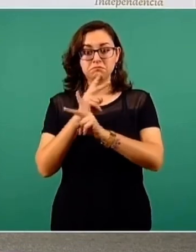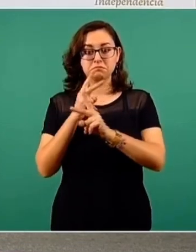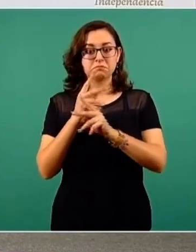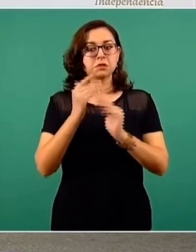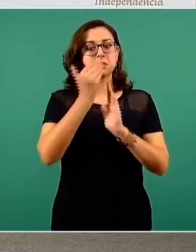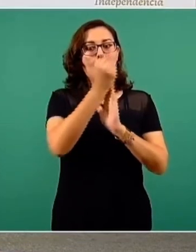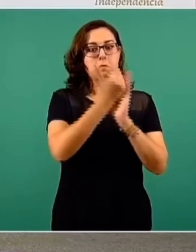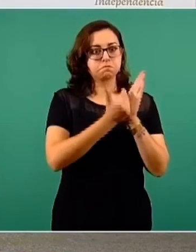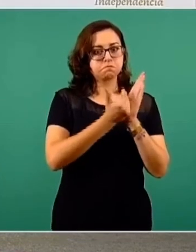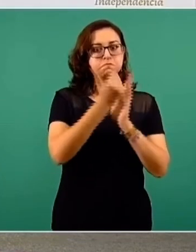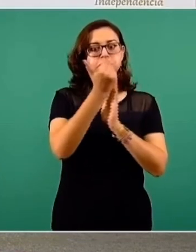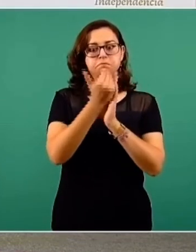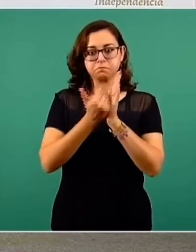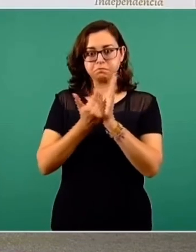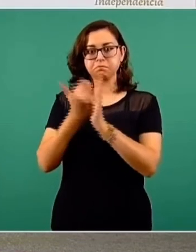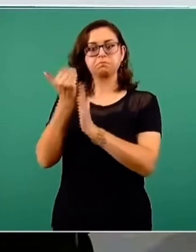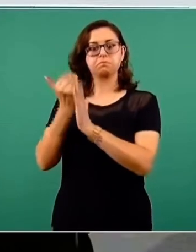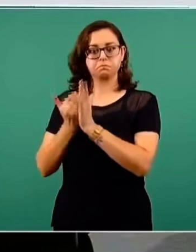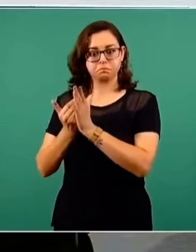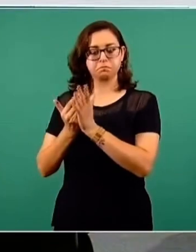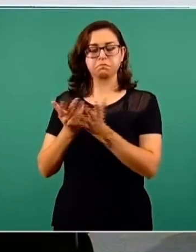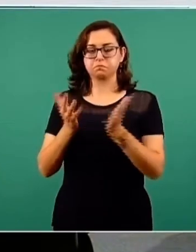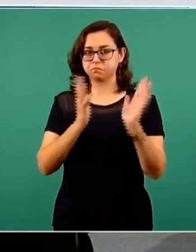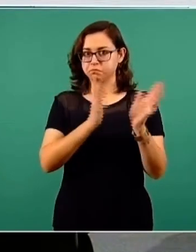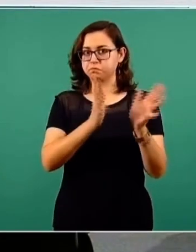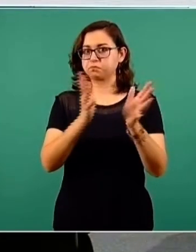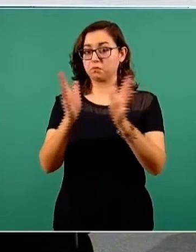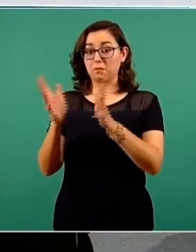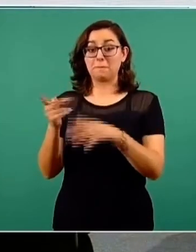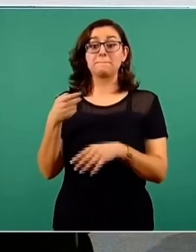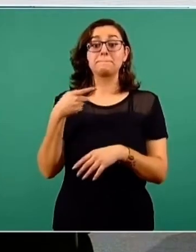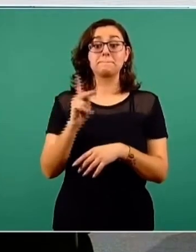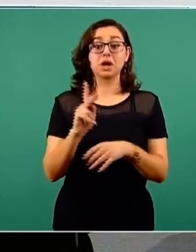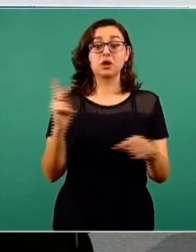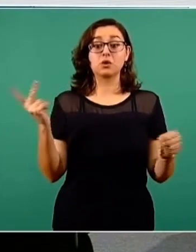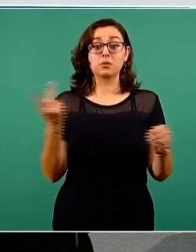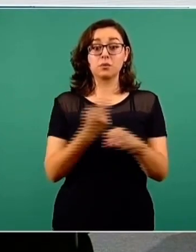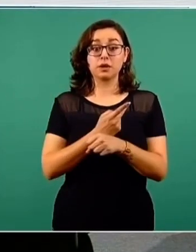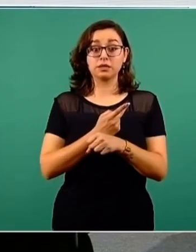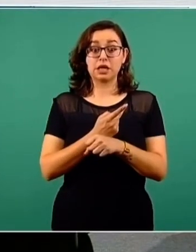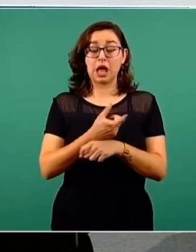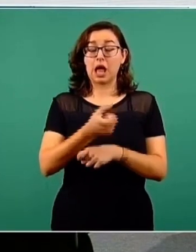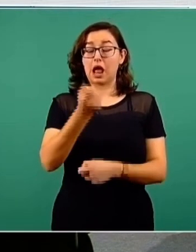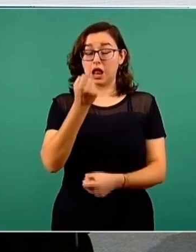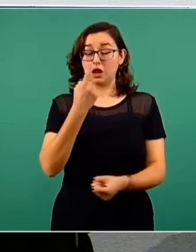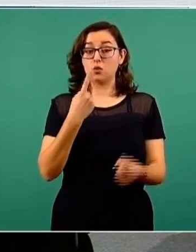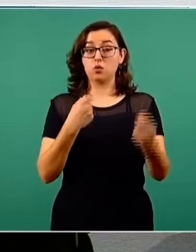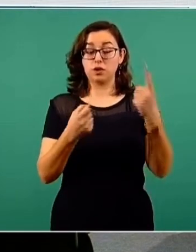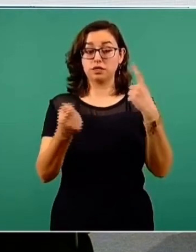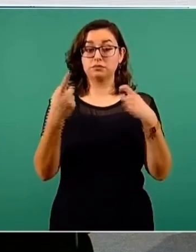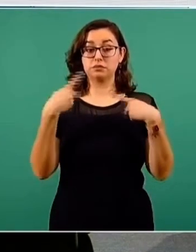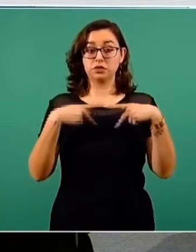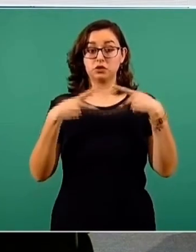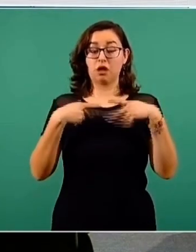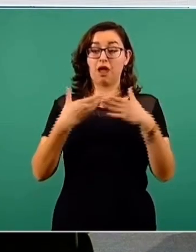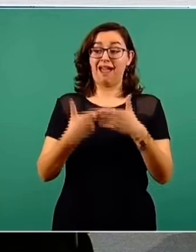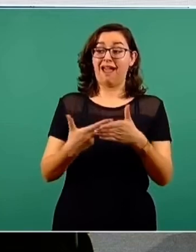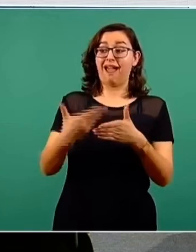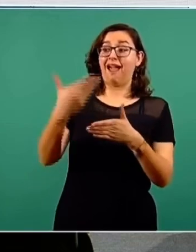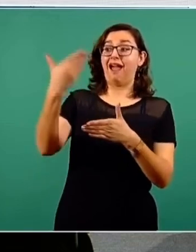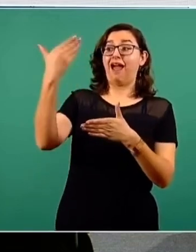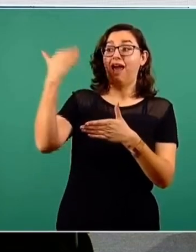Lo que ha pasado es que también los pacientes que tienen todavía y que están hospitalizados en condiciones críticas, con ventilación mecánica,